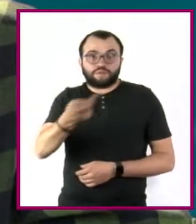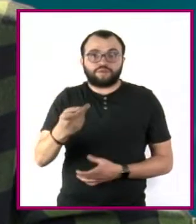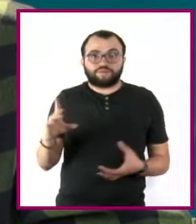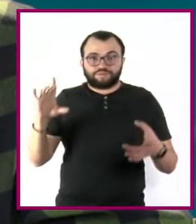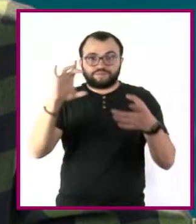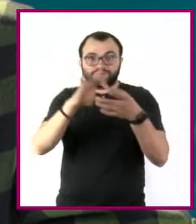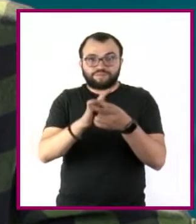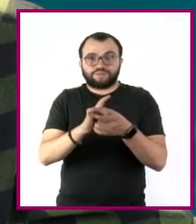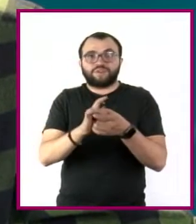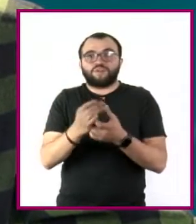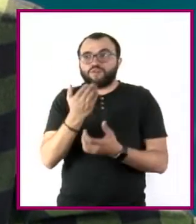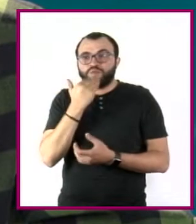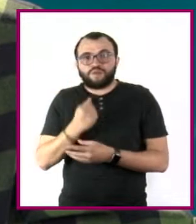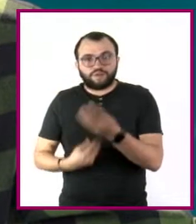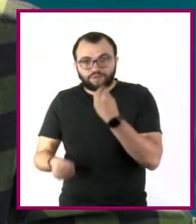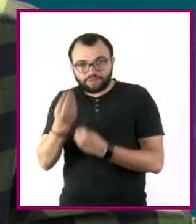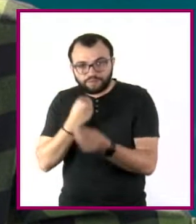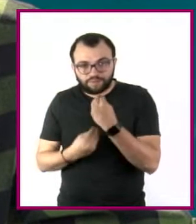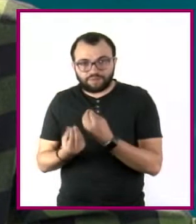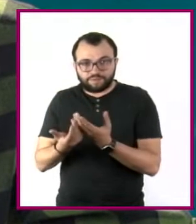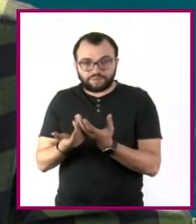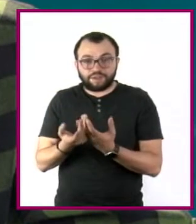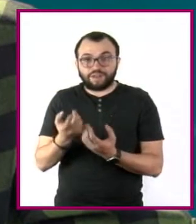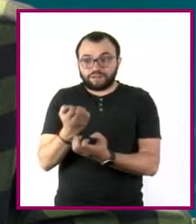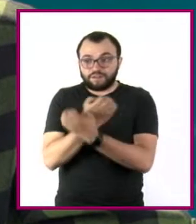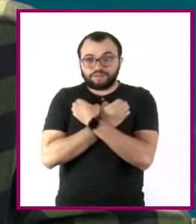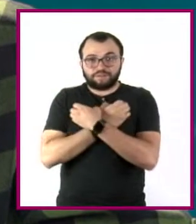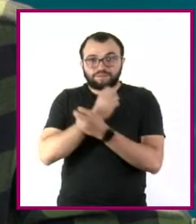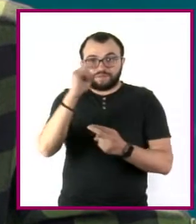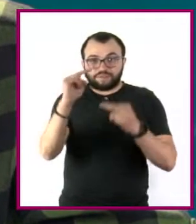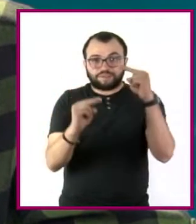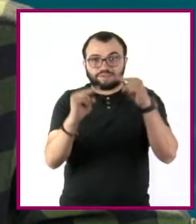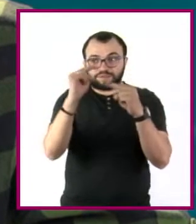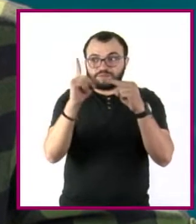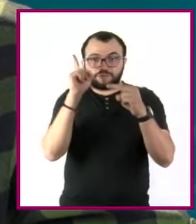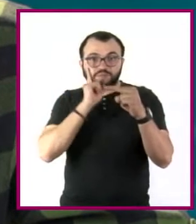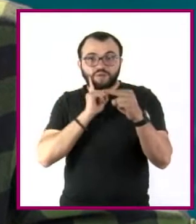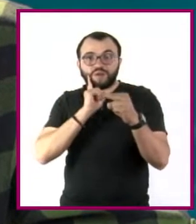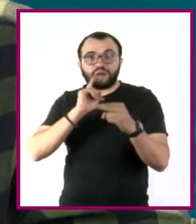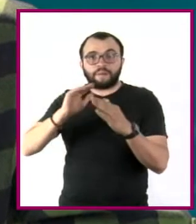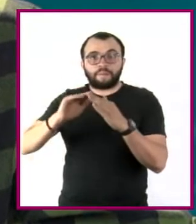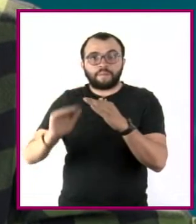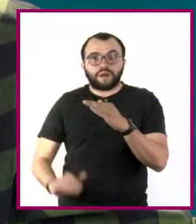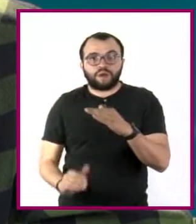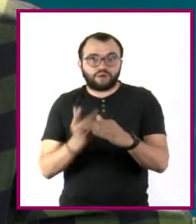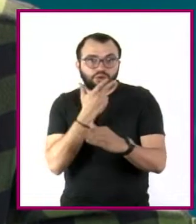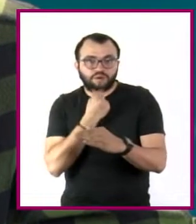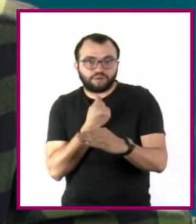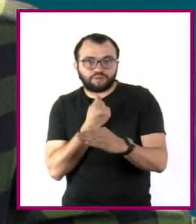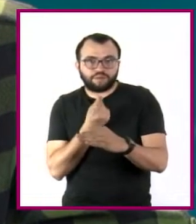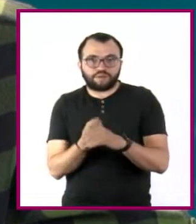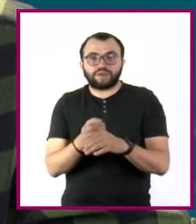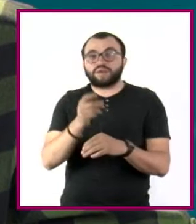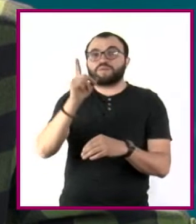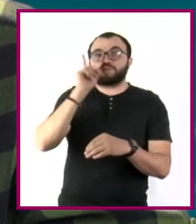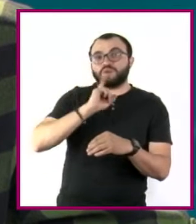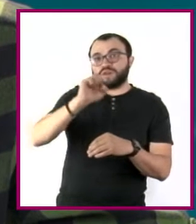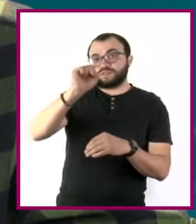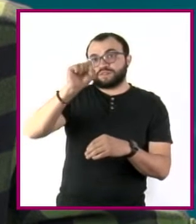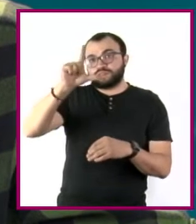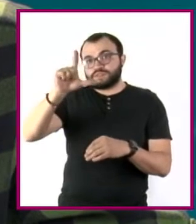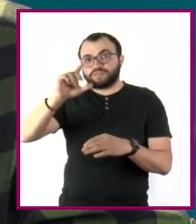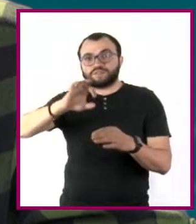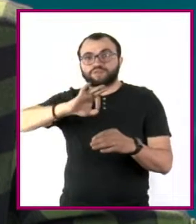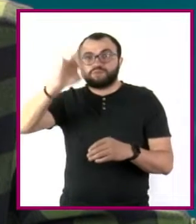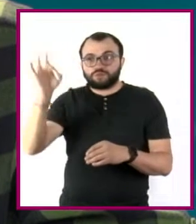deriva en diferentes enfermedades. Dicho en cifras, el nivel de educación de las mujeres indígenas es menor al de los hombres. Las mujeres son el 67%